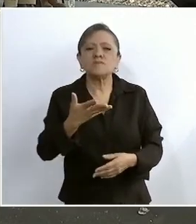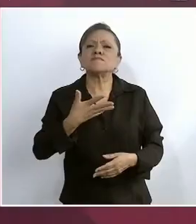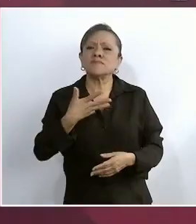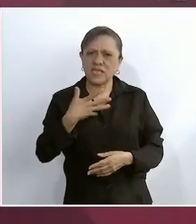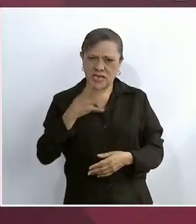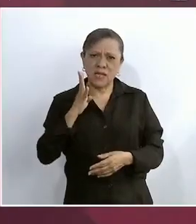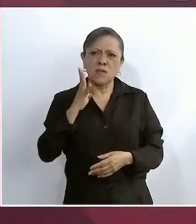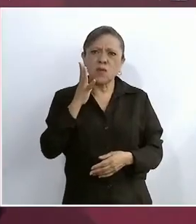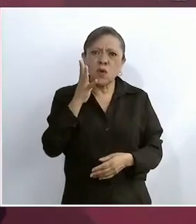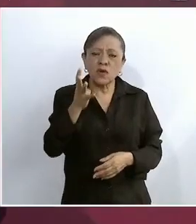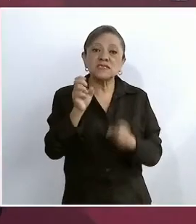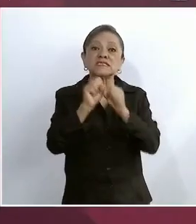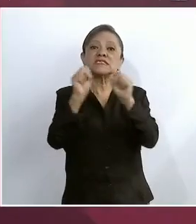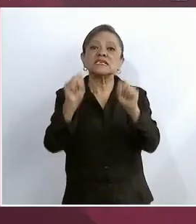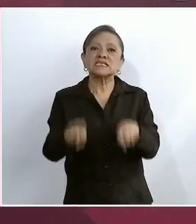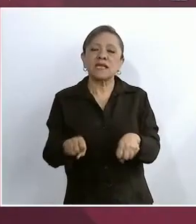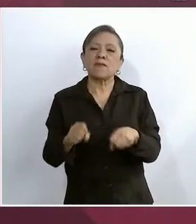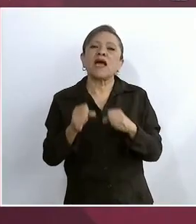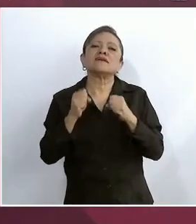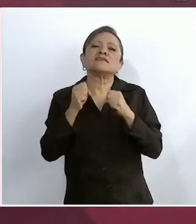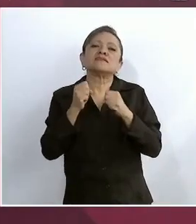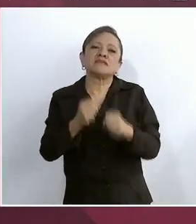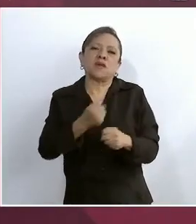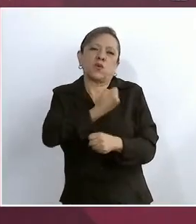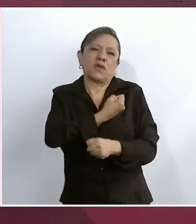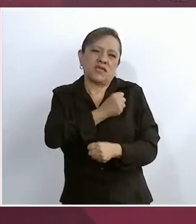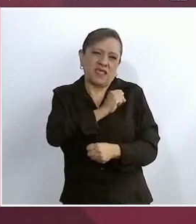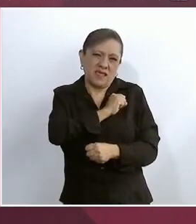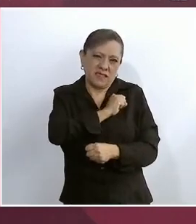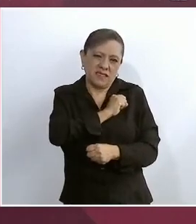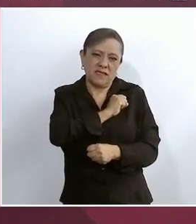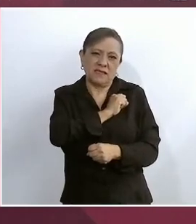de seguridad pública, de salud,